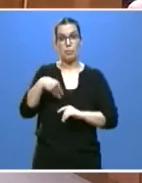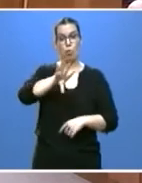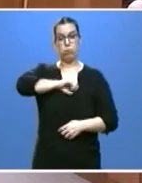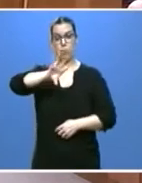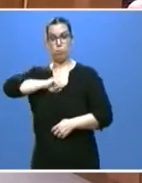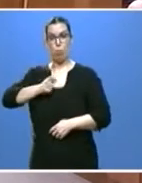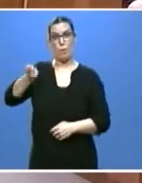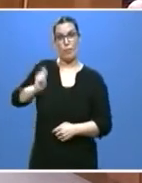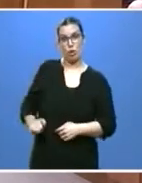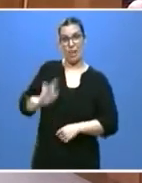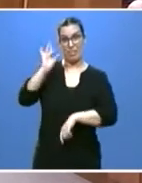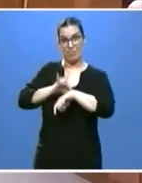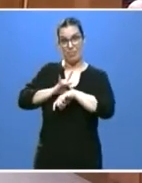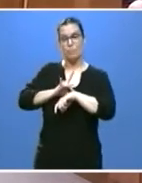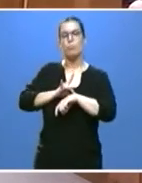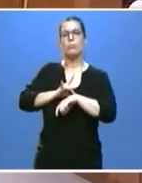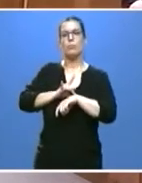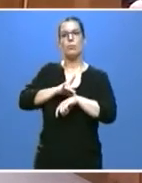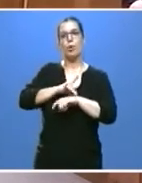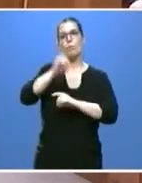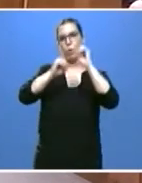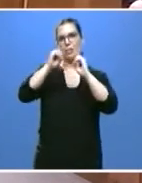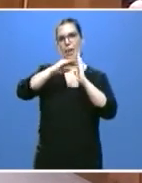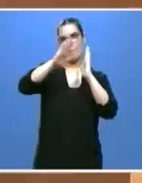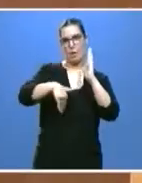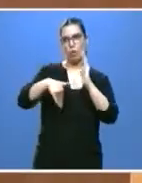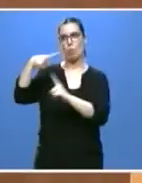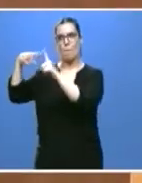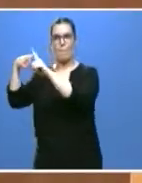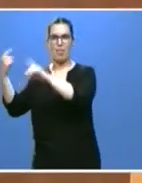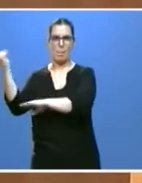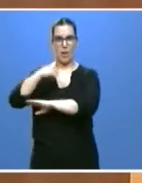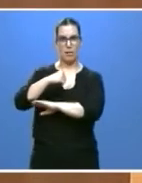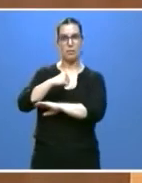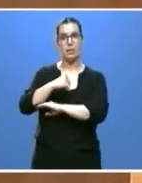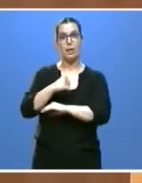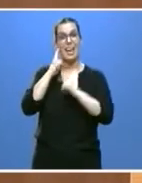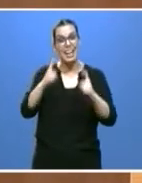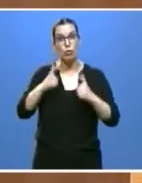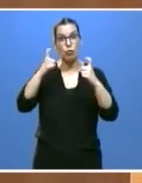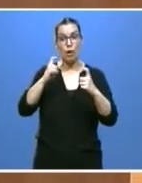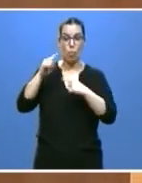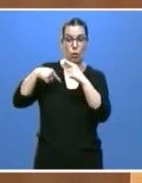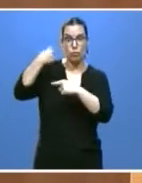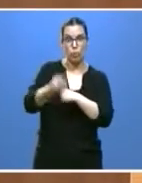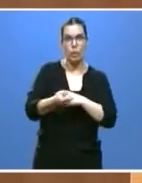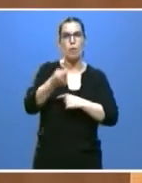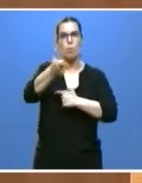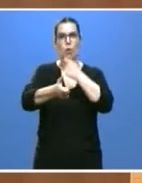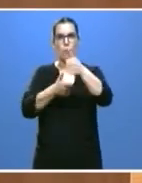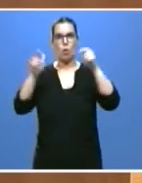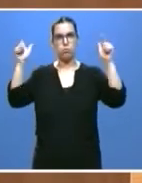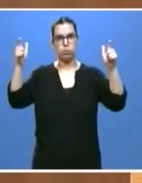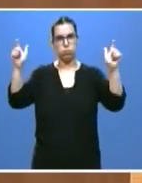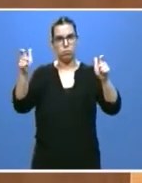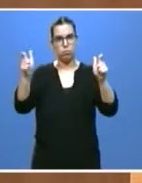contagio de los profesionales. Los esfuerzos se tradujeron en la progresiva reducción de la incidencia y en